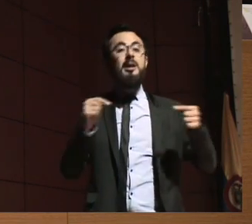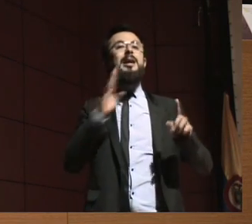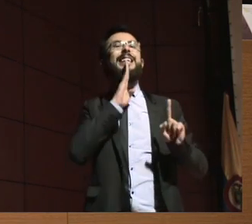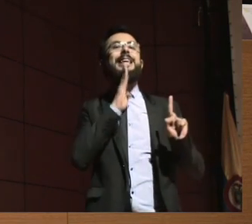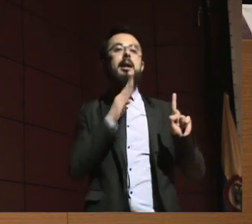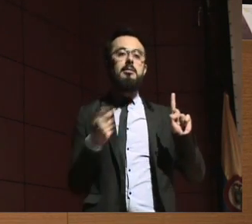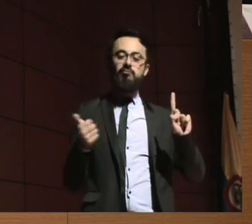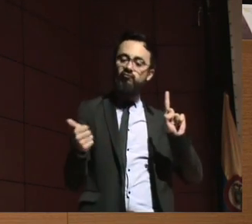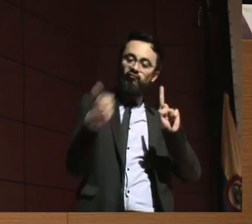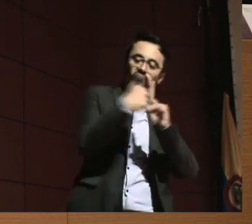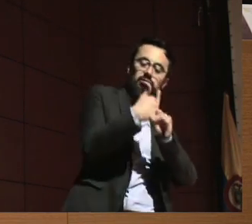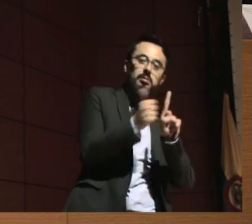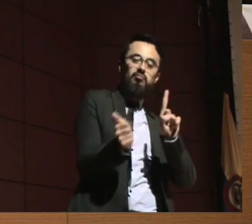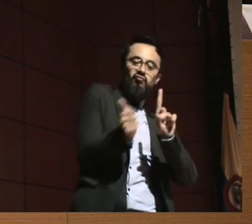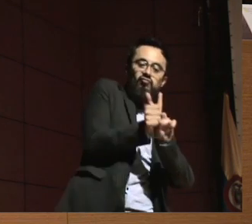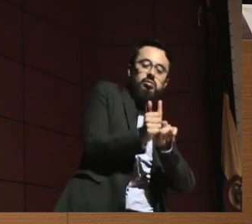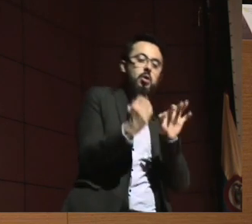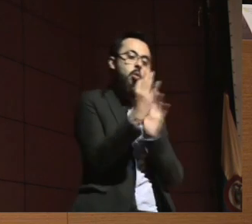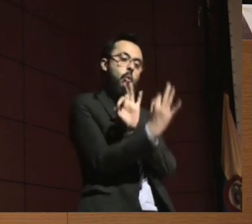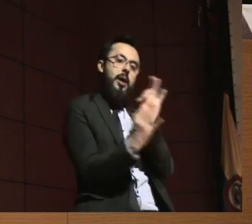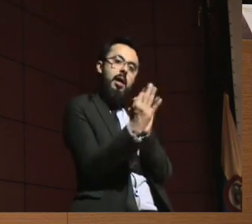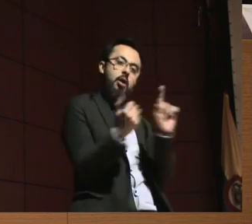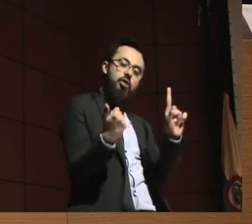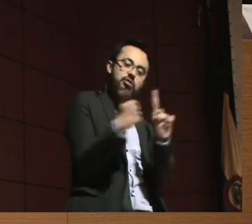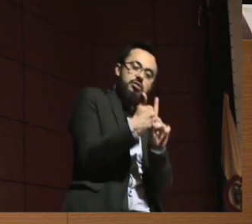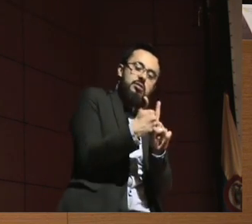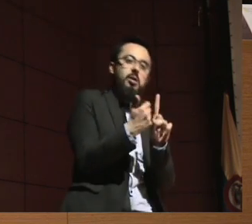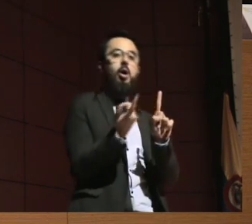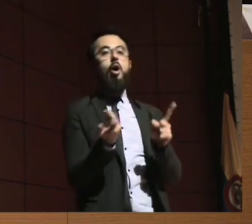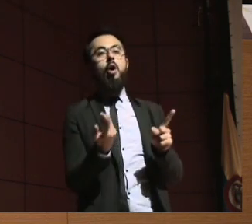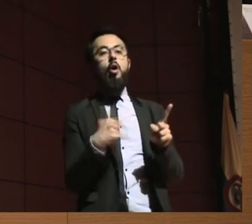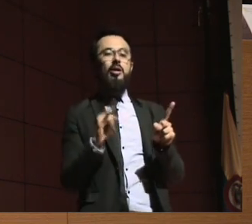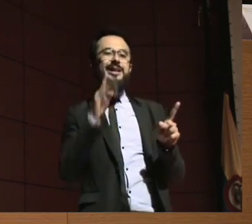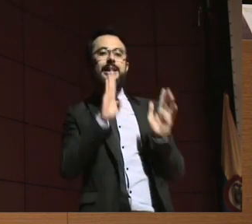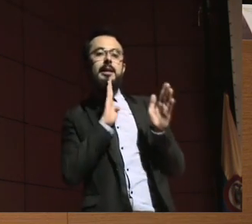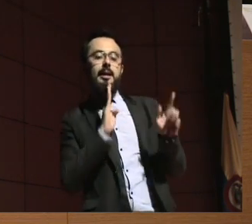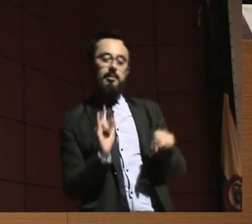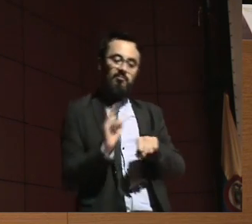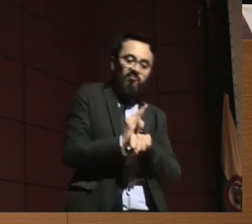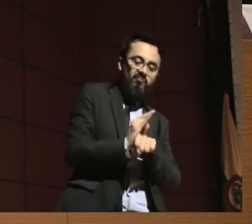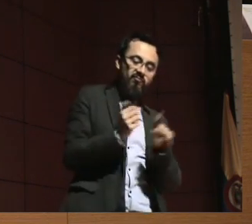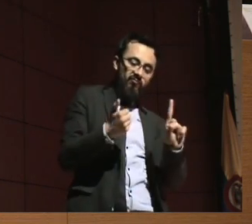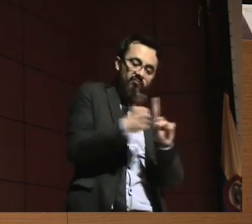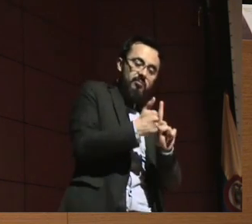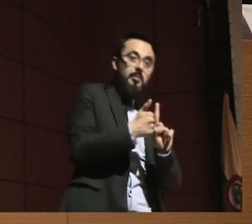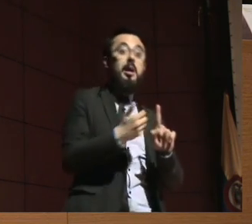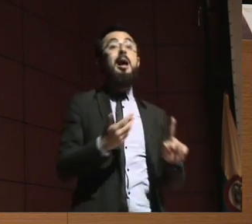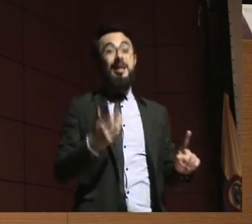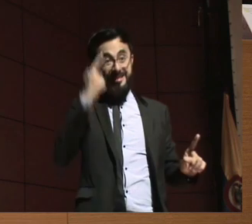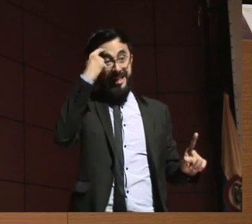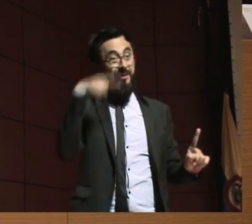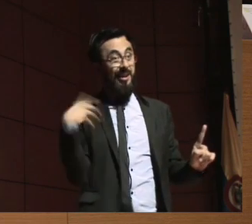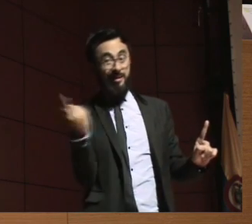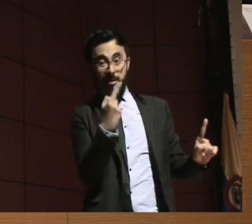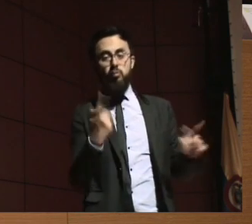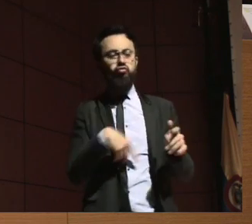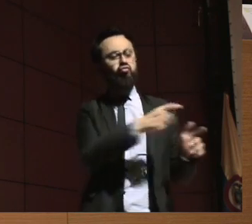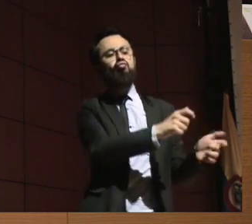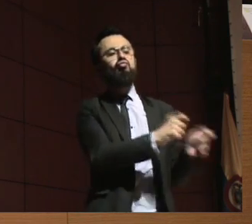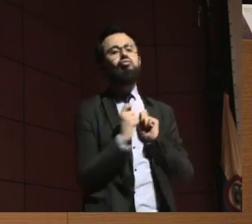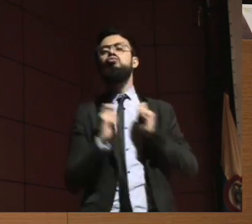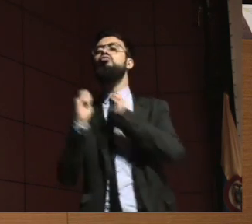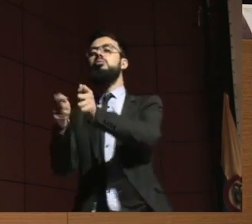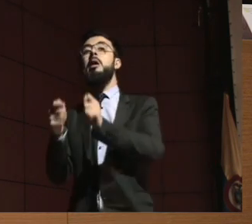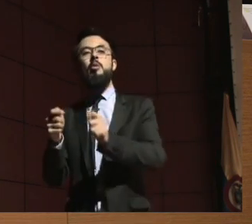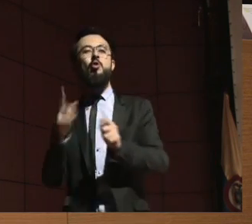como guarda. Por eso a veces dentro de esa pugna se nombra personas que, digamos, se nombran simplemente porque quieren controlar el patrimonio de una persona.